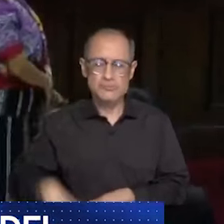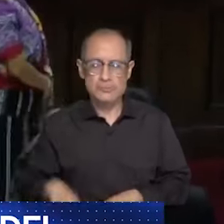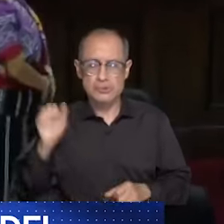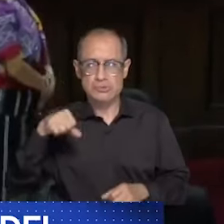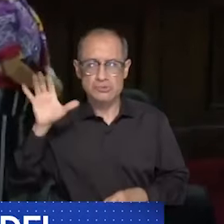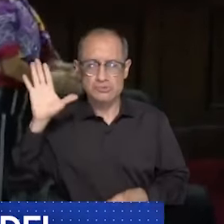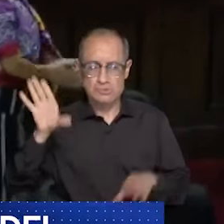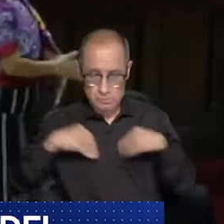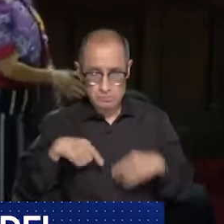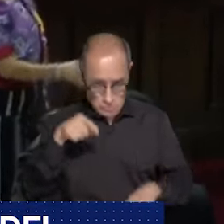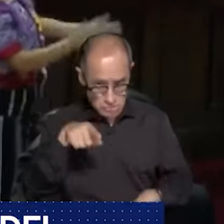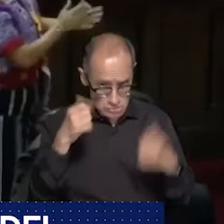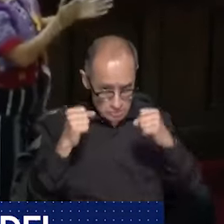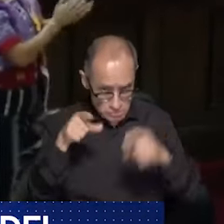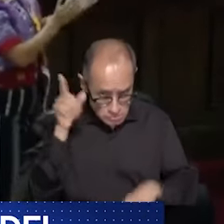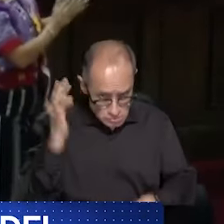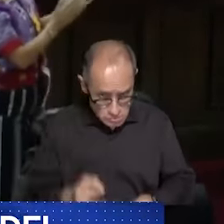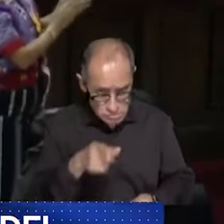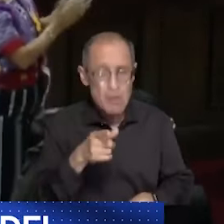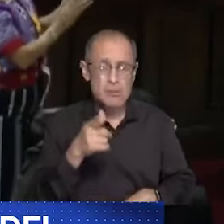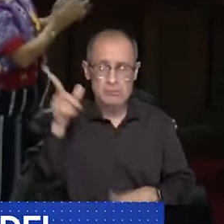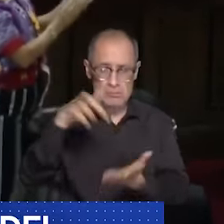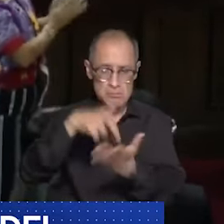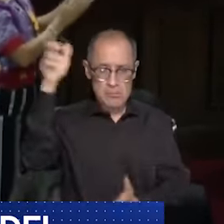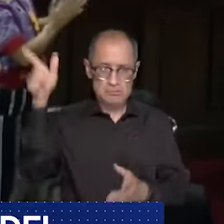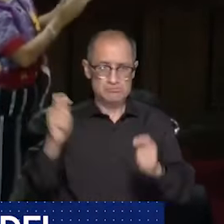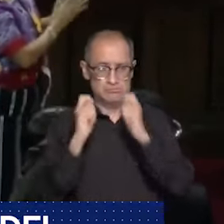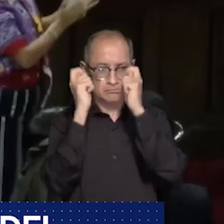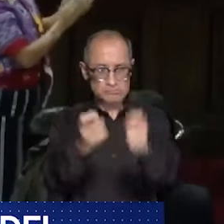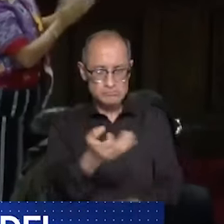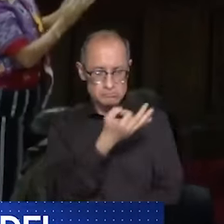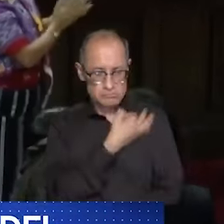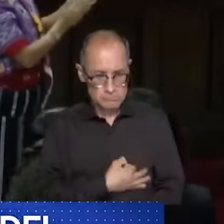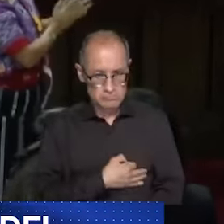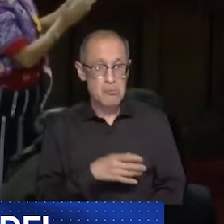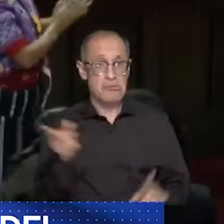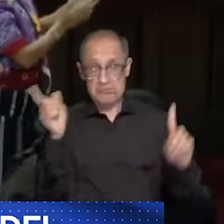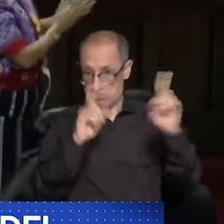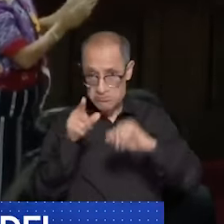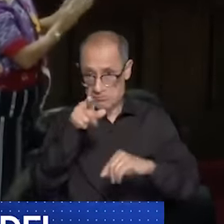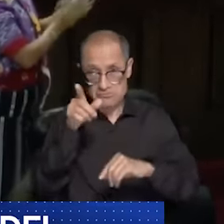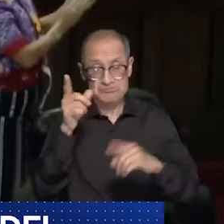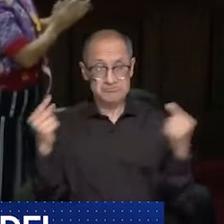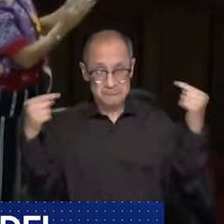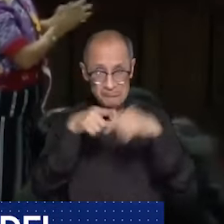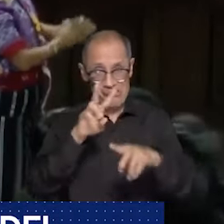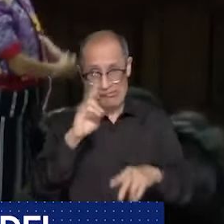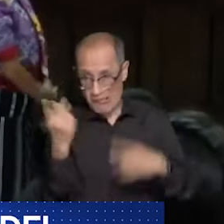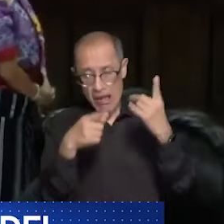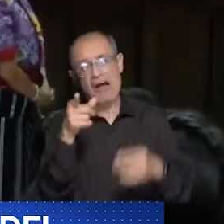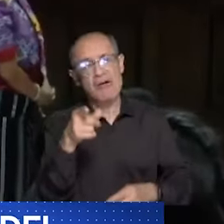Si así lo hicieron, la patria los premie. Si lo contrario, la historia y el pueblo se los